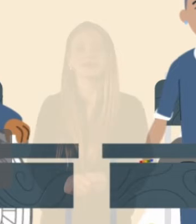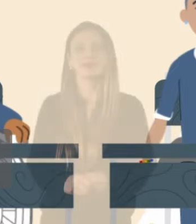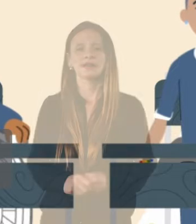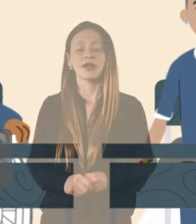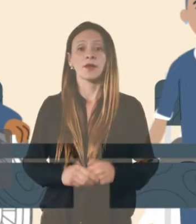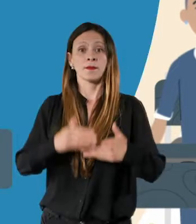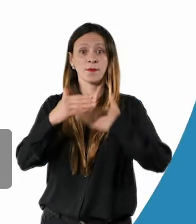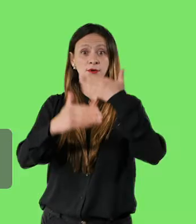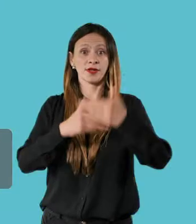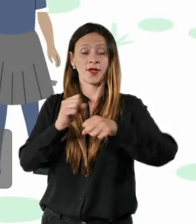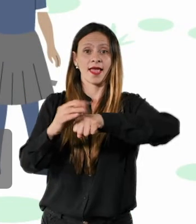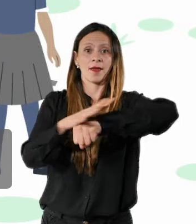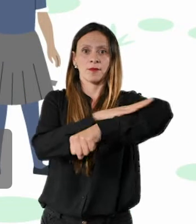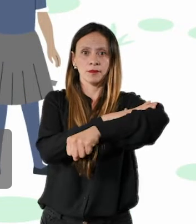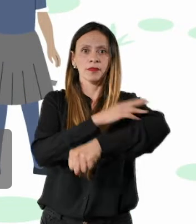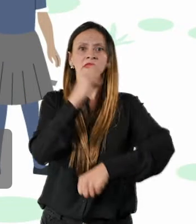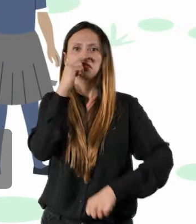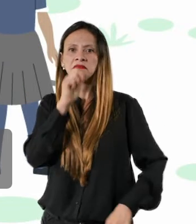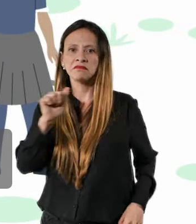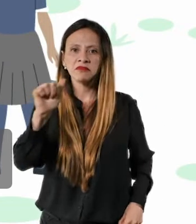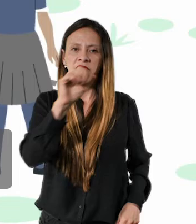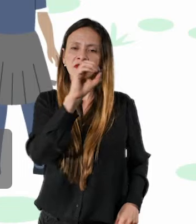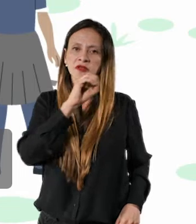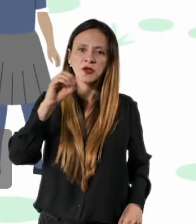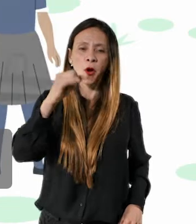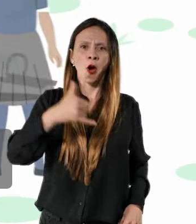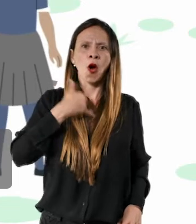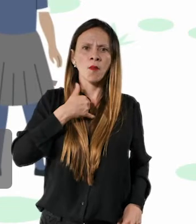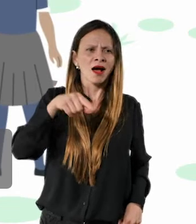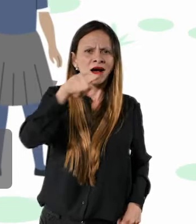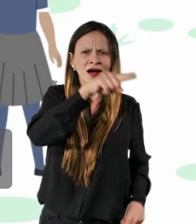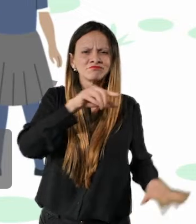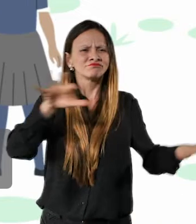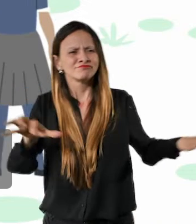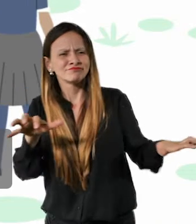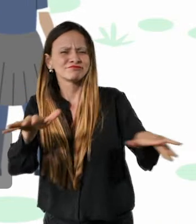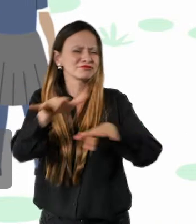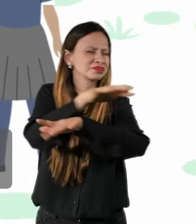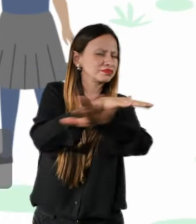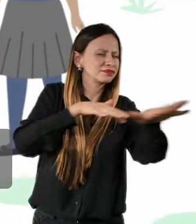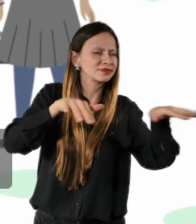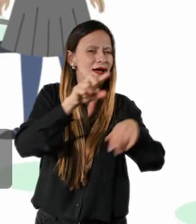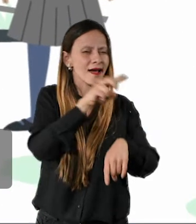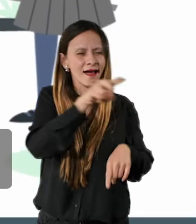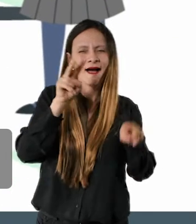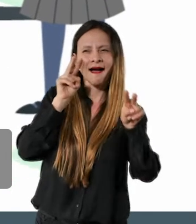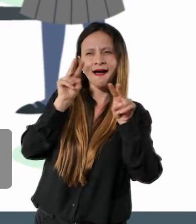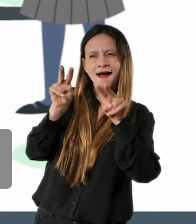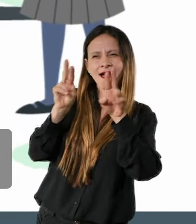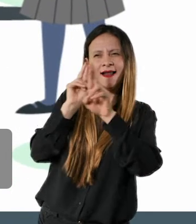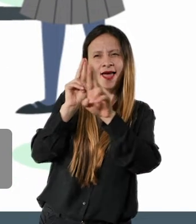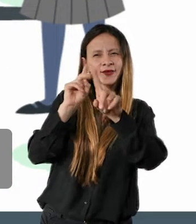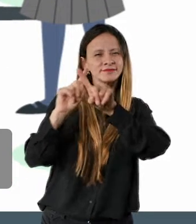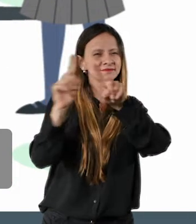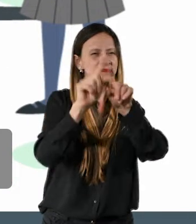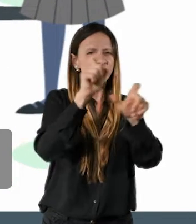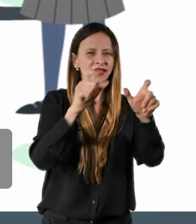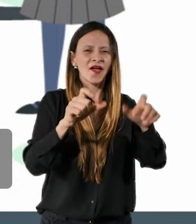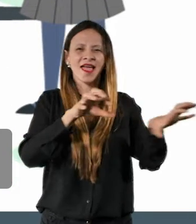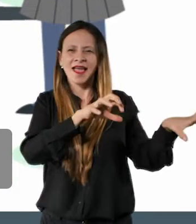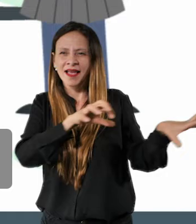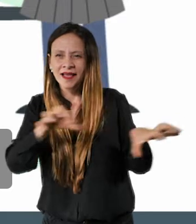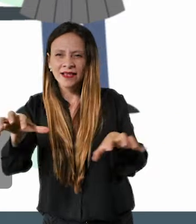Los procesos emocionales incluyen el conjunto de habilidades que ayudan a los niños, niñas, jóvenes y adolescentes